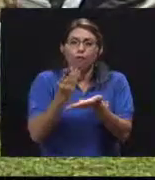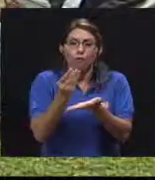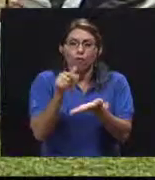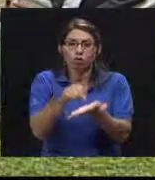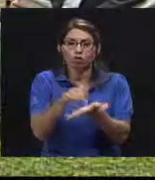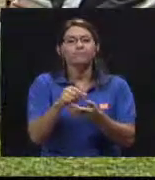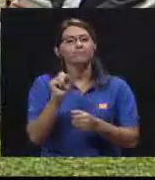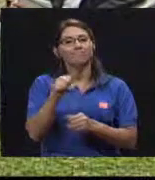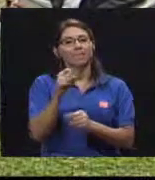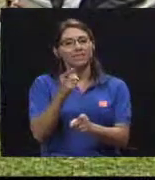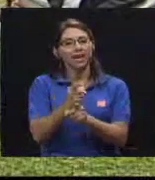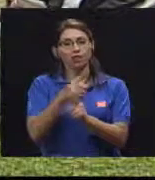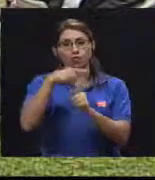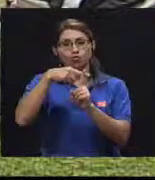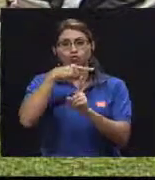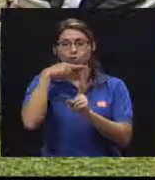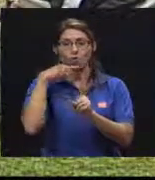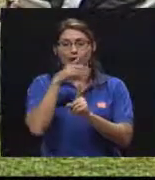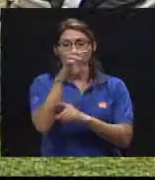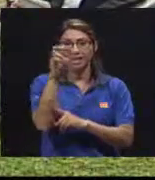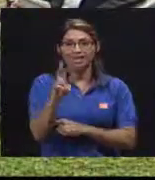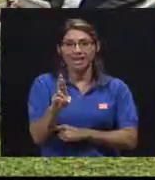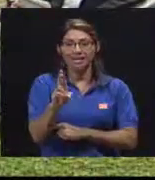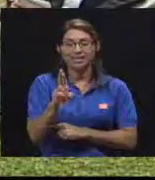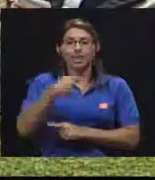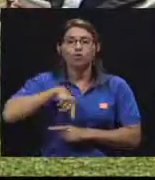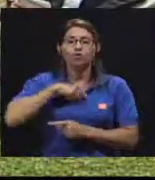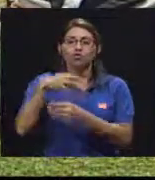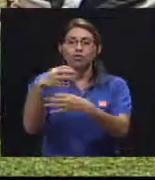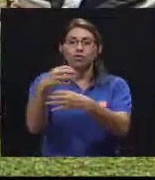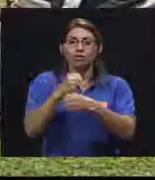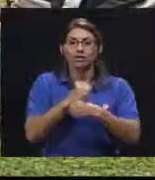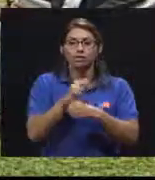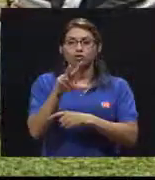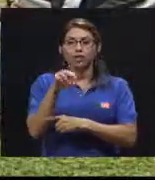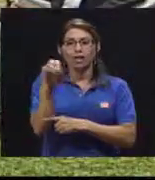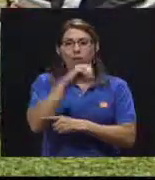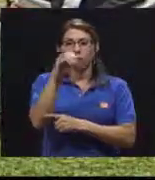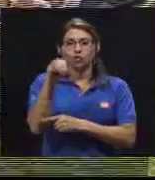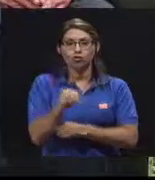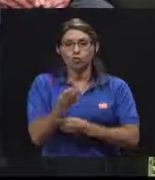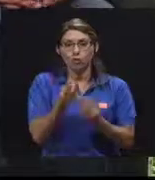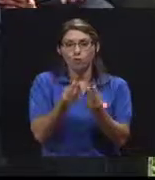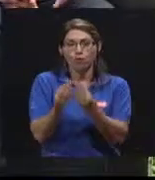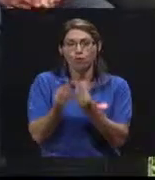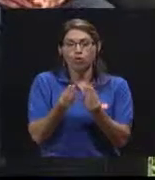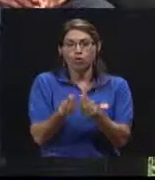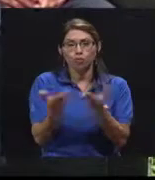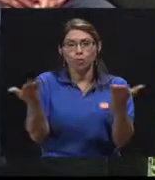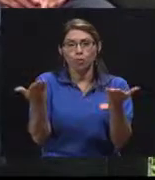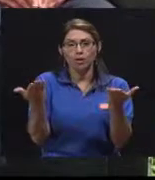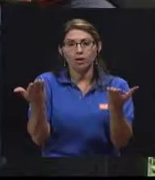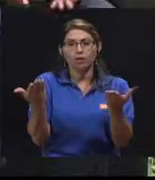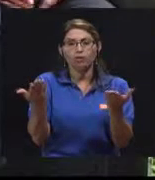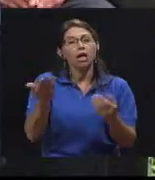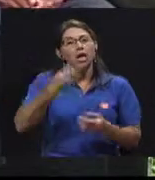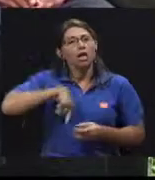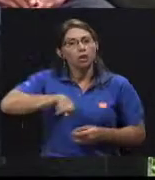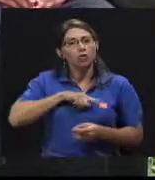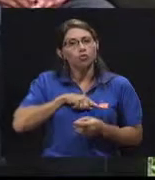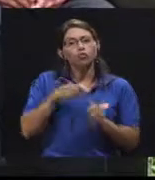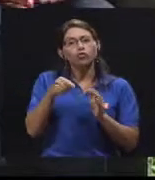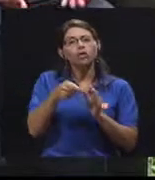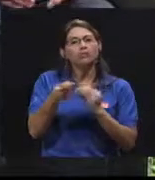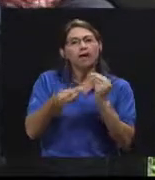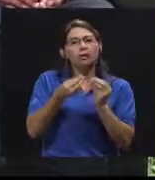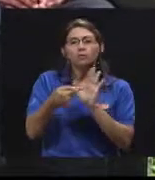les dan los fondos. Exacto, por lo menos en Cruz Roja Costarricense recibimos un 30% de fondos públicos y ante eso nosotros damos informes a la